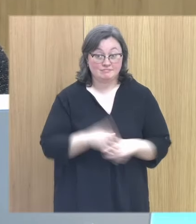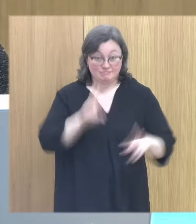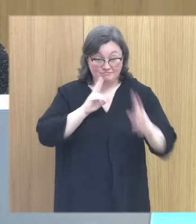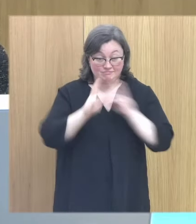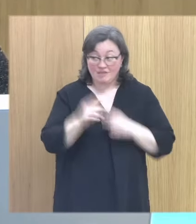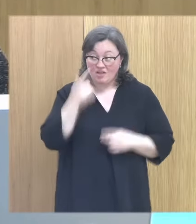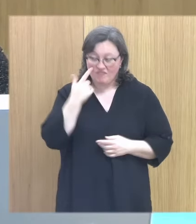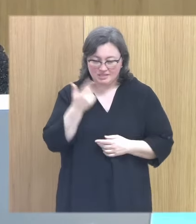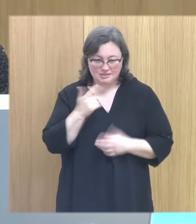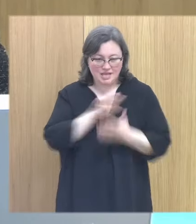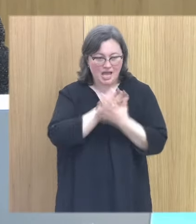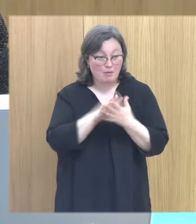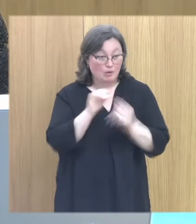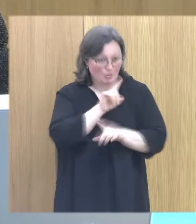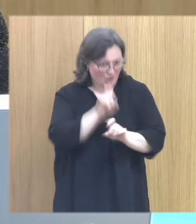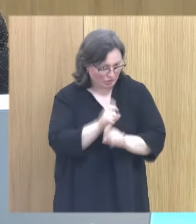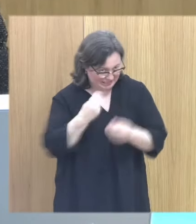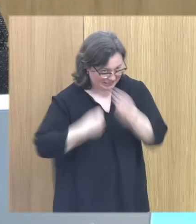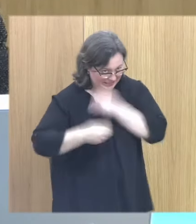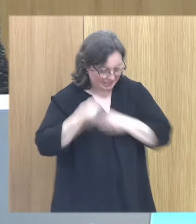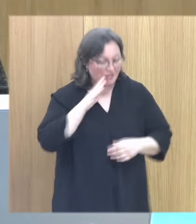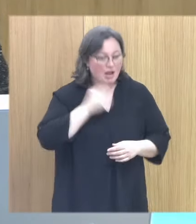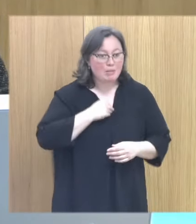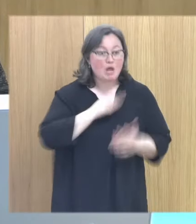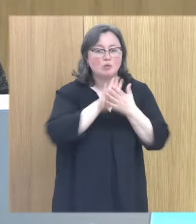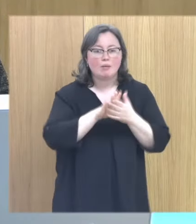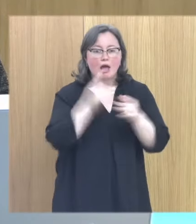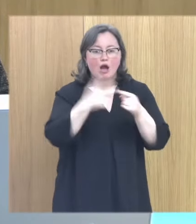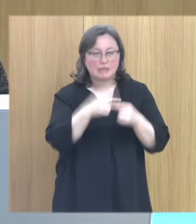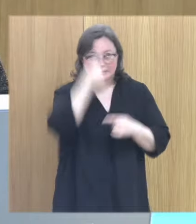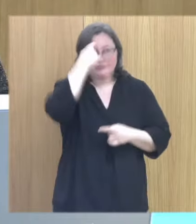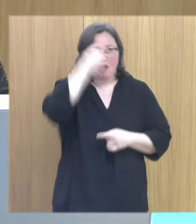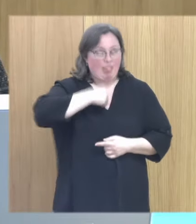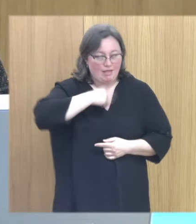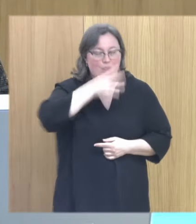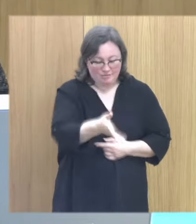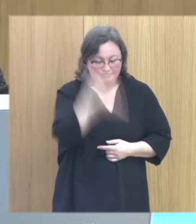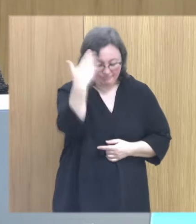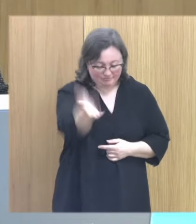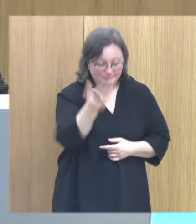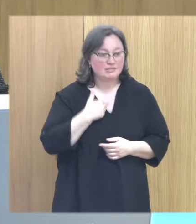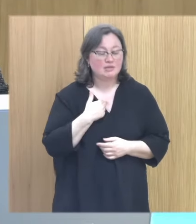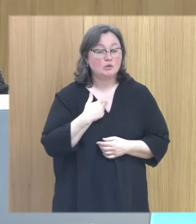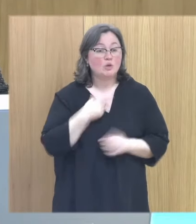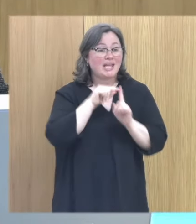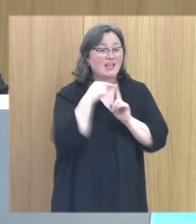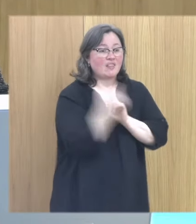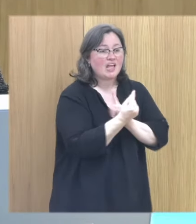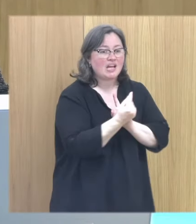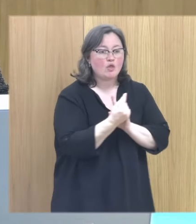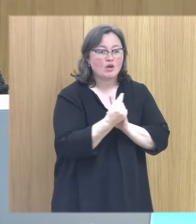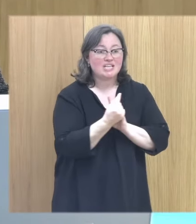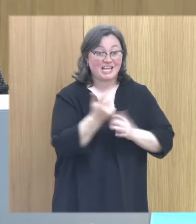ves como merece la pena la ronda de preguntas porque ahí es cuando salen las cosas que se me han olvidado y es uno de los indicadores de